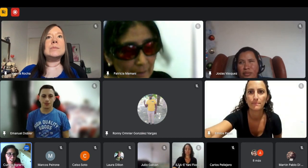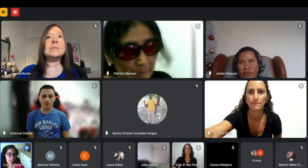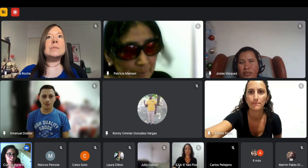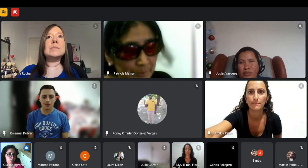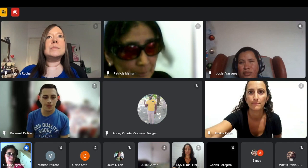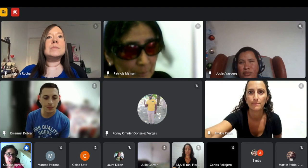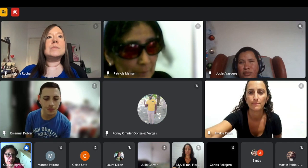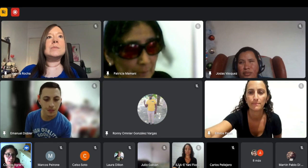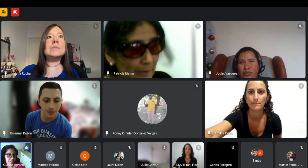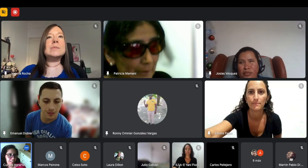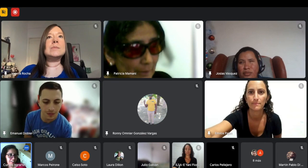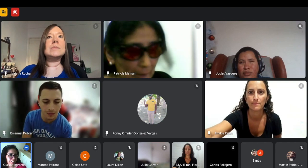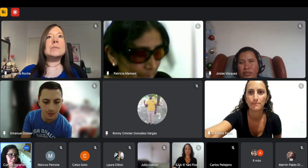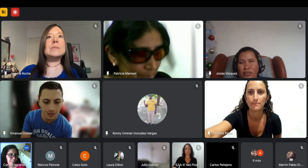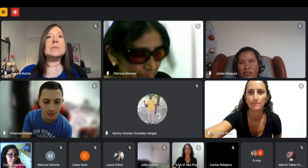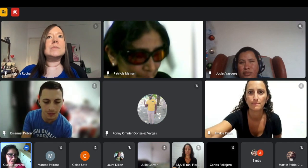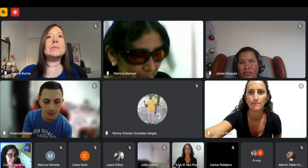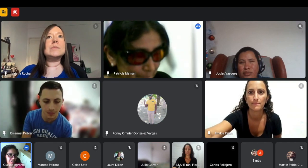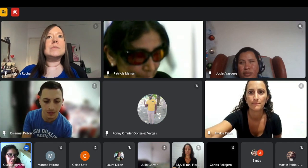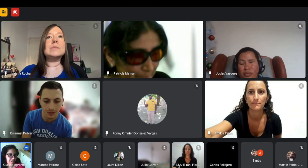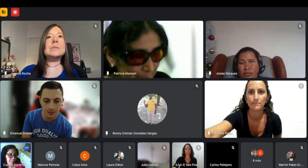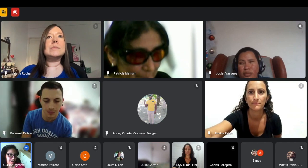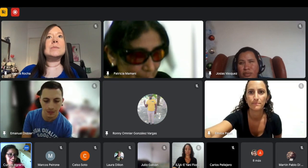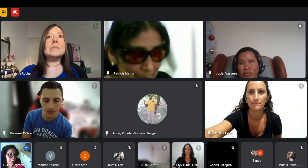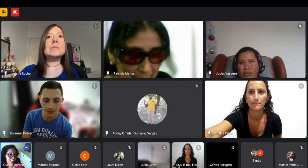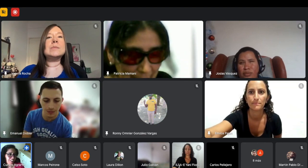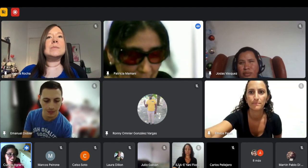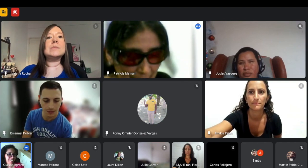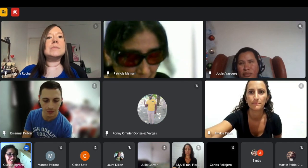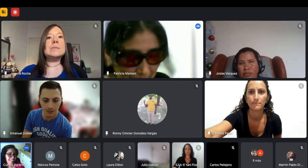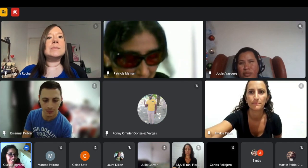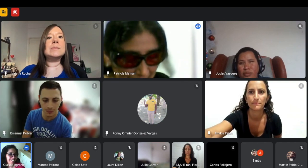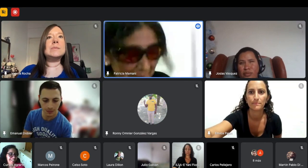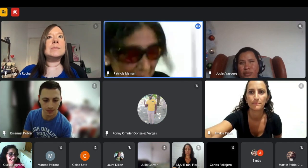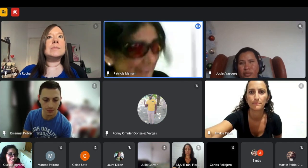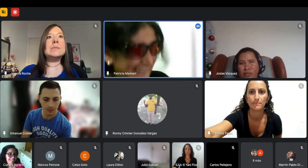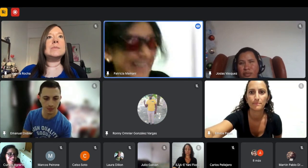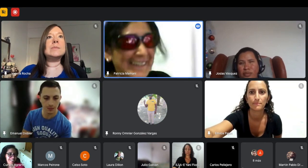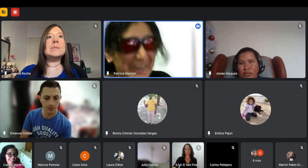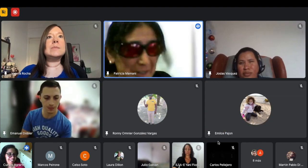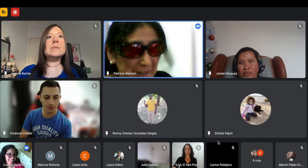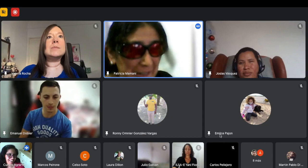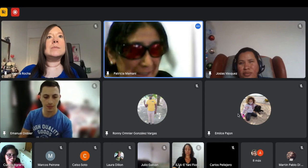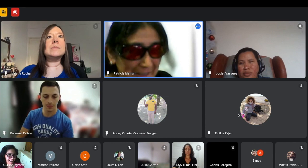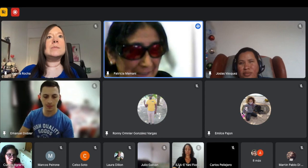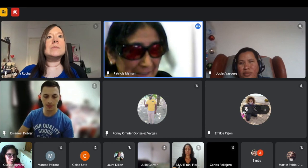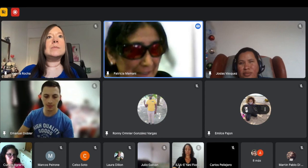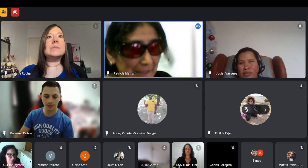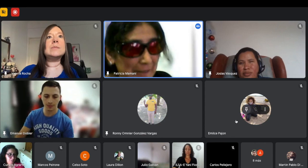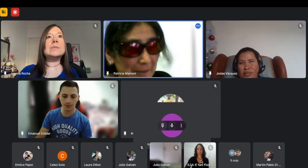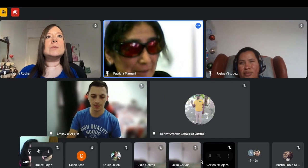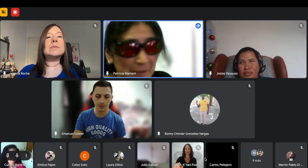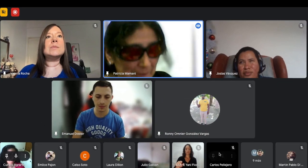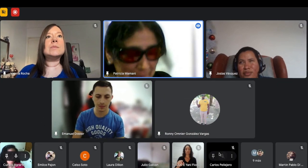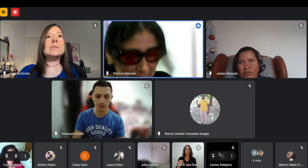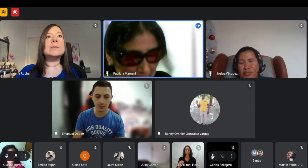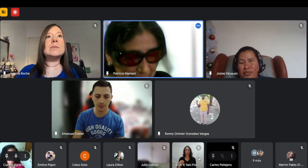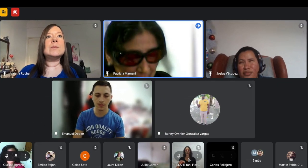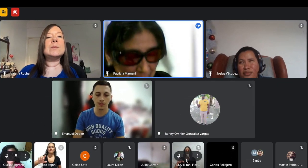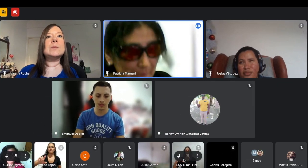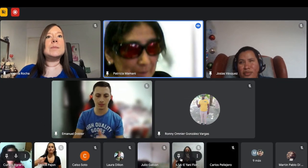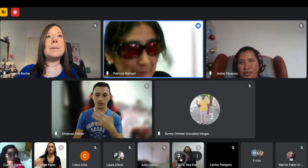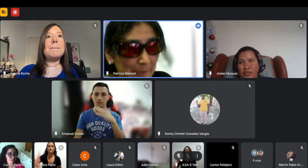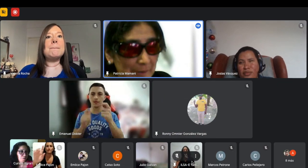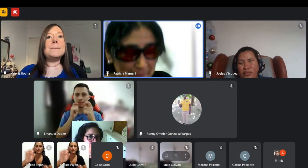estás muteada Patry ahora ahora sí bueno decirles que coincido